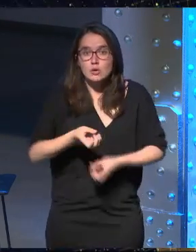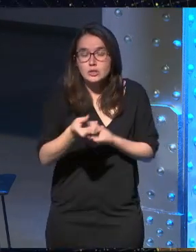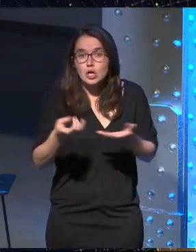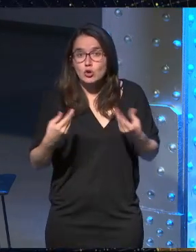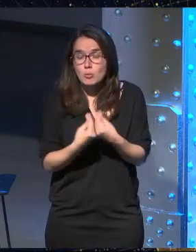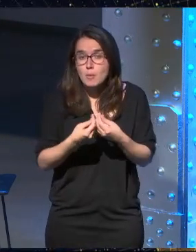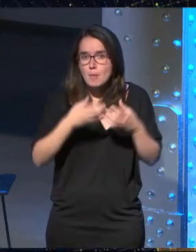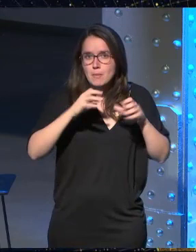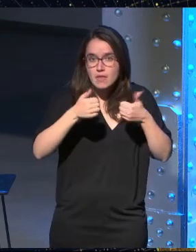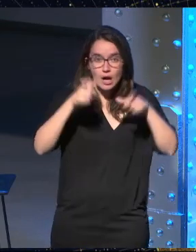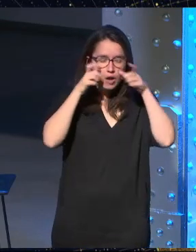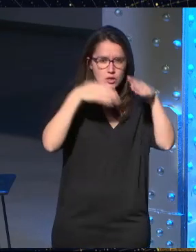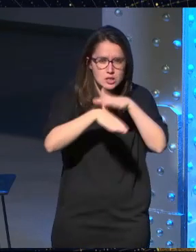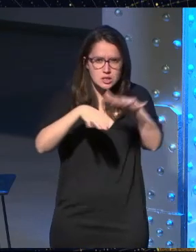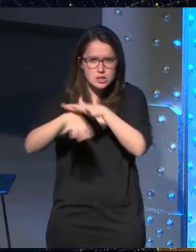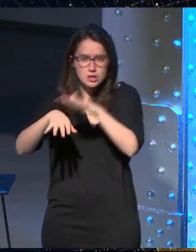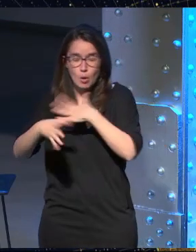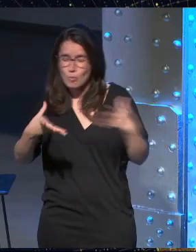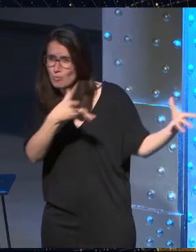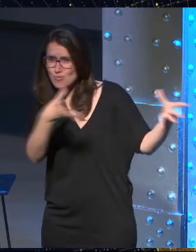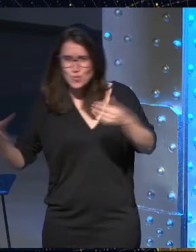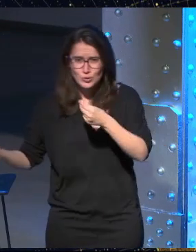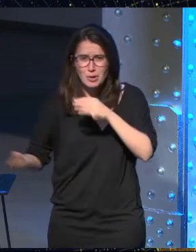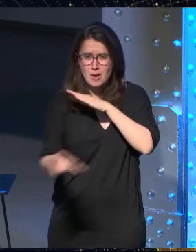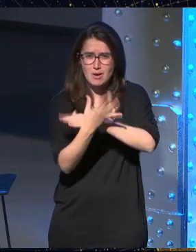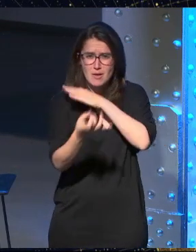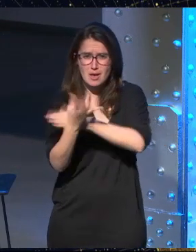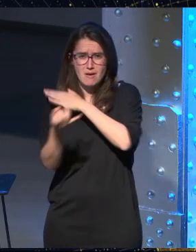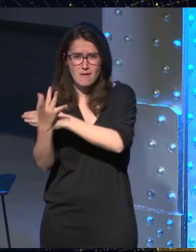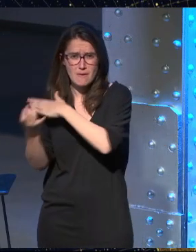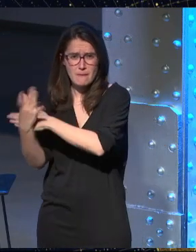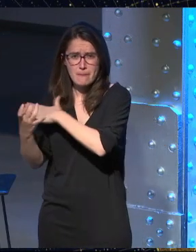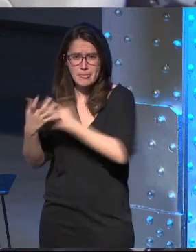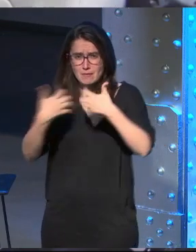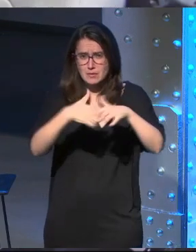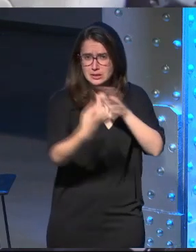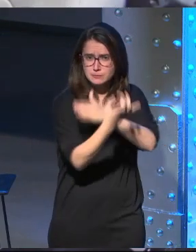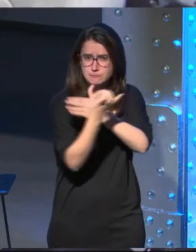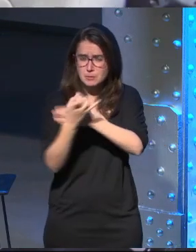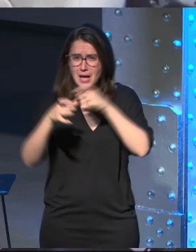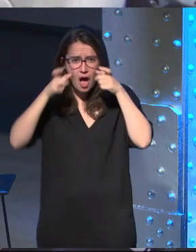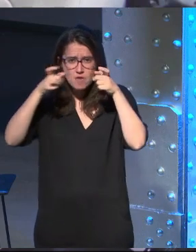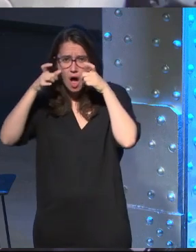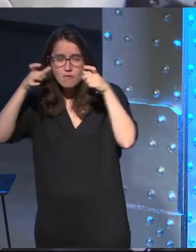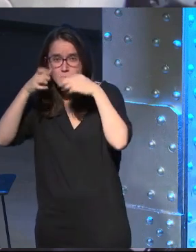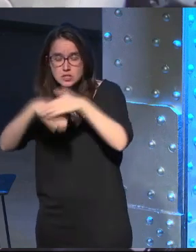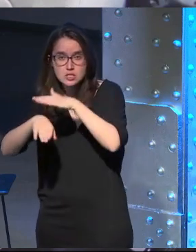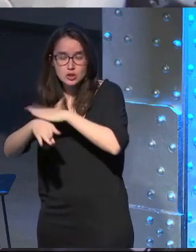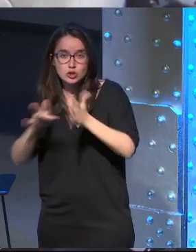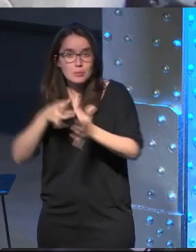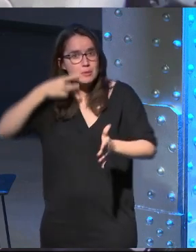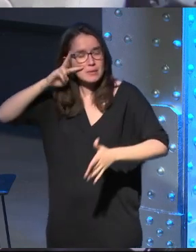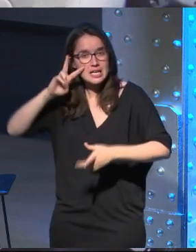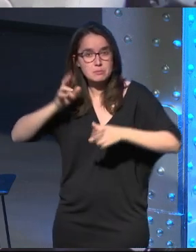coleccionar gafas y tenía un montón de ellas no paraba de llegarme hardware de los fabricantes por todos lados y hice mi primera experiencia